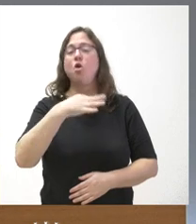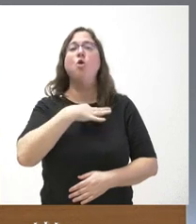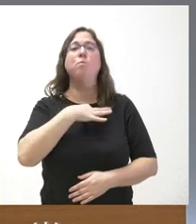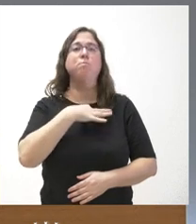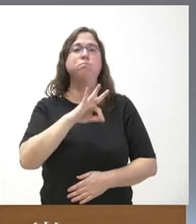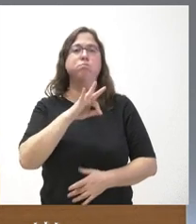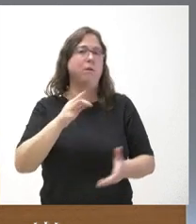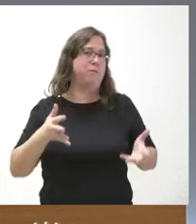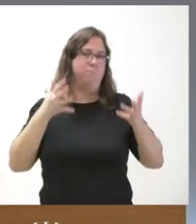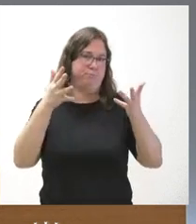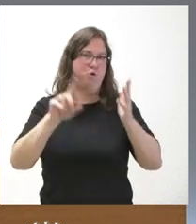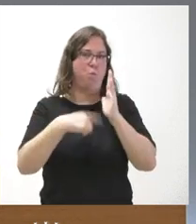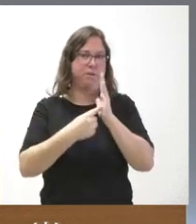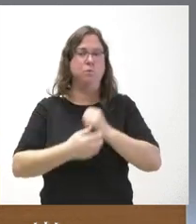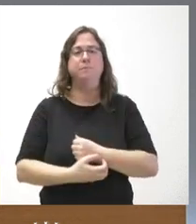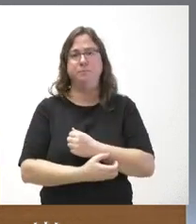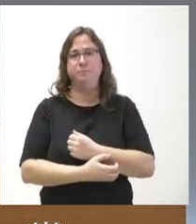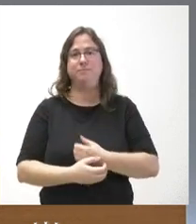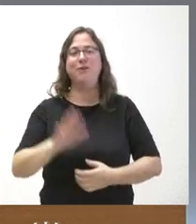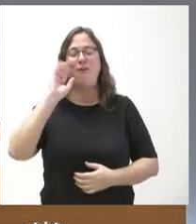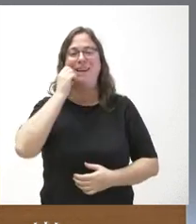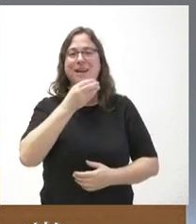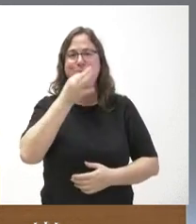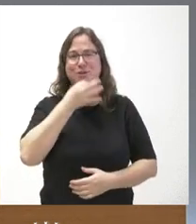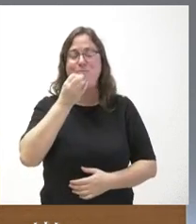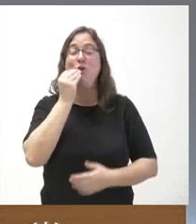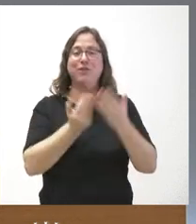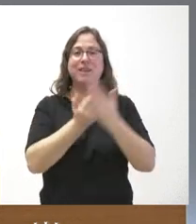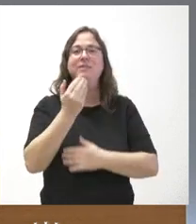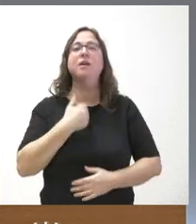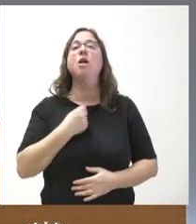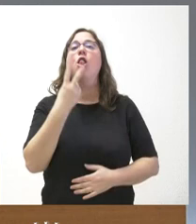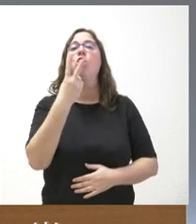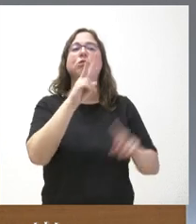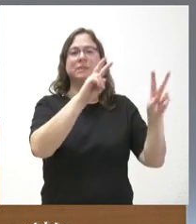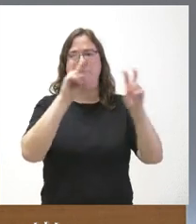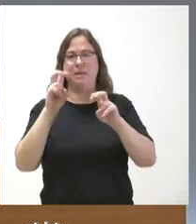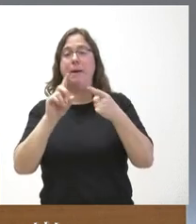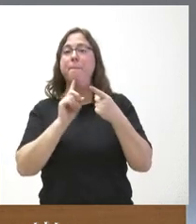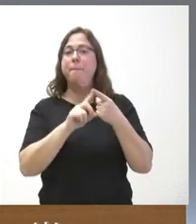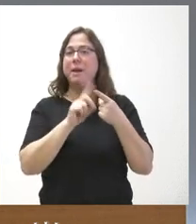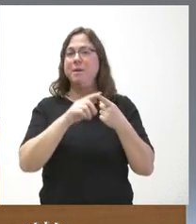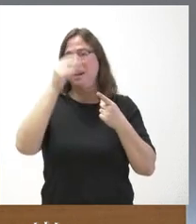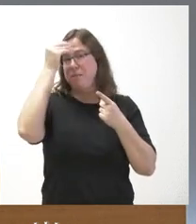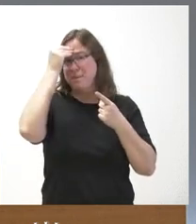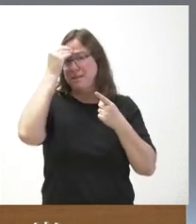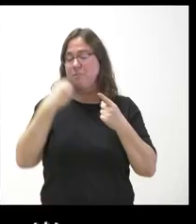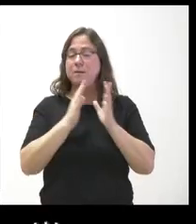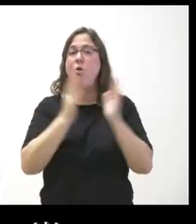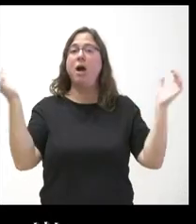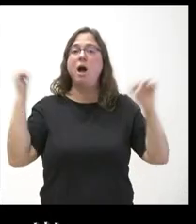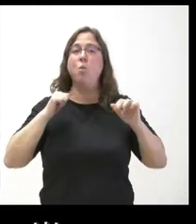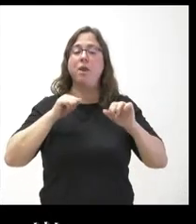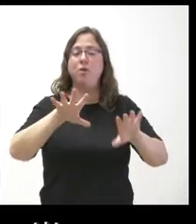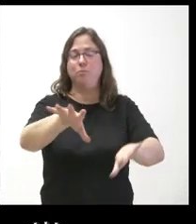su entera disposición. hola, ¿qué tal? Muy buenos días. Tenía dos cuestiones. La primera es si creen que con el acuerdo para la investidura